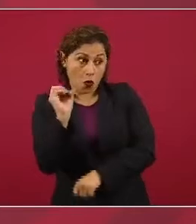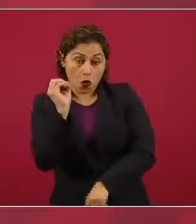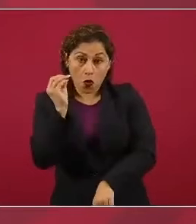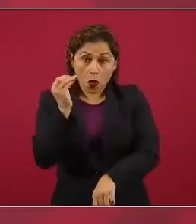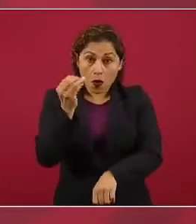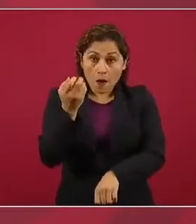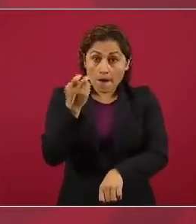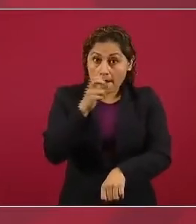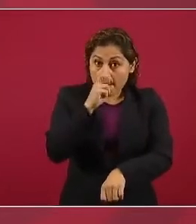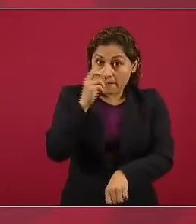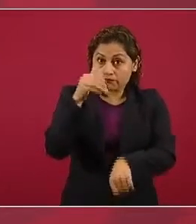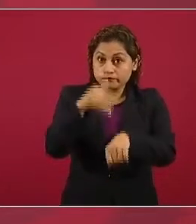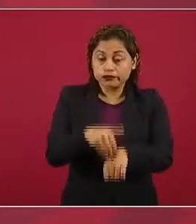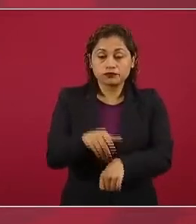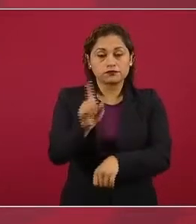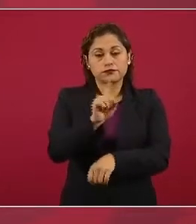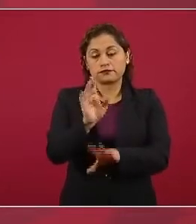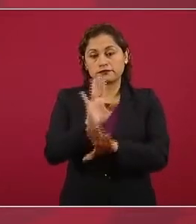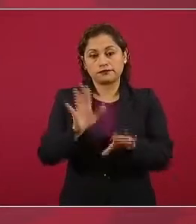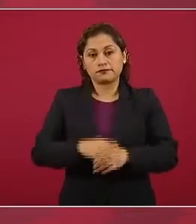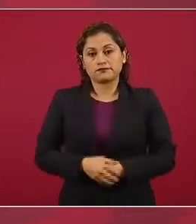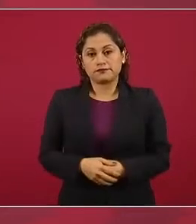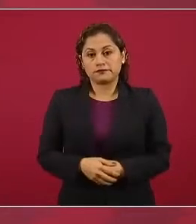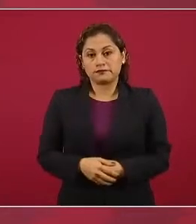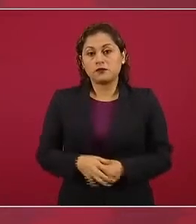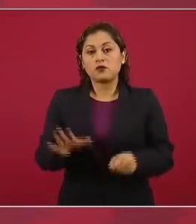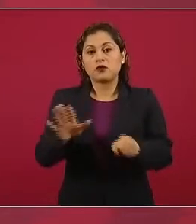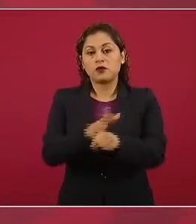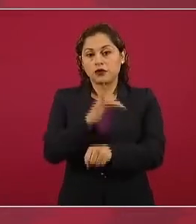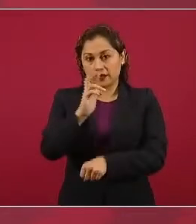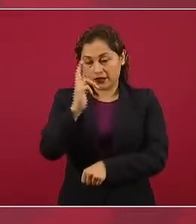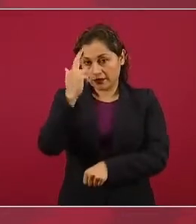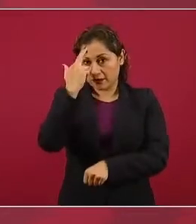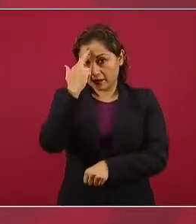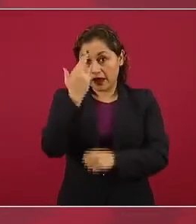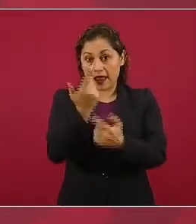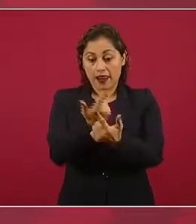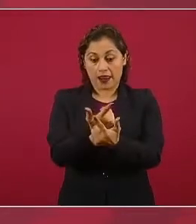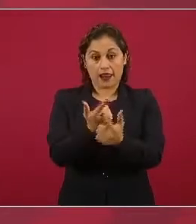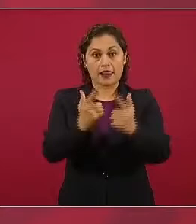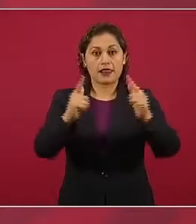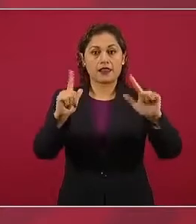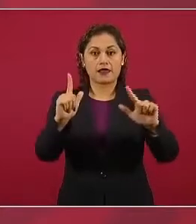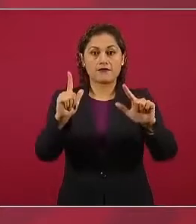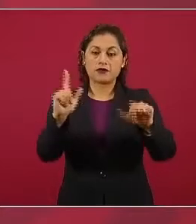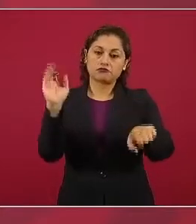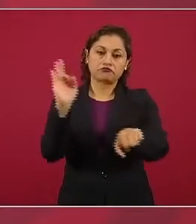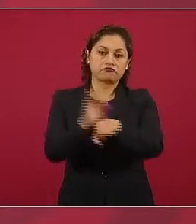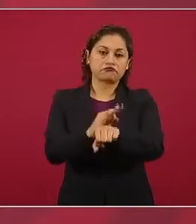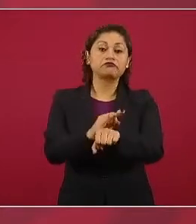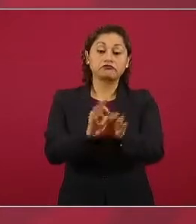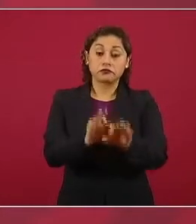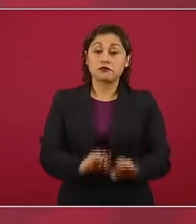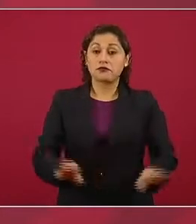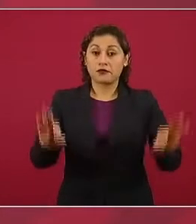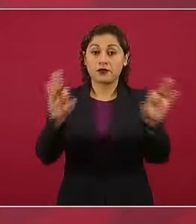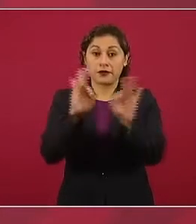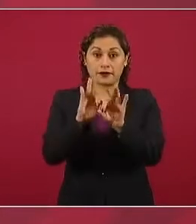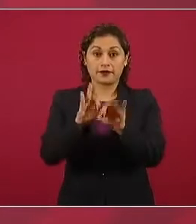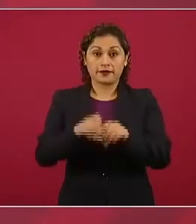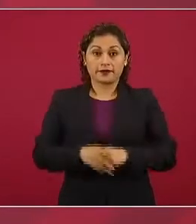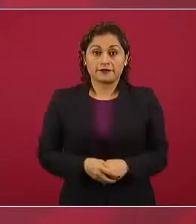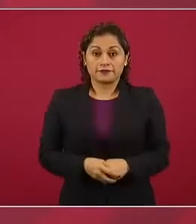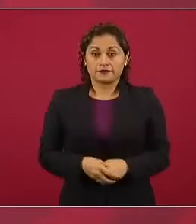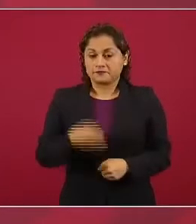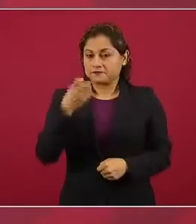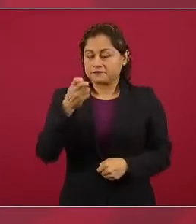Lo más importante es la libertad, lo más importante